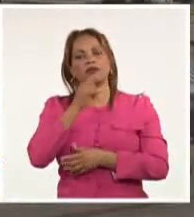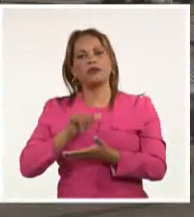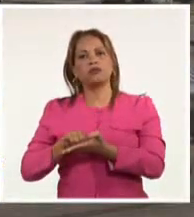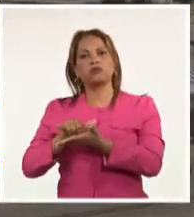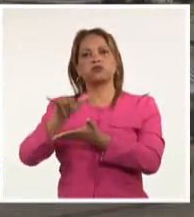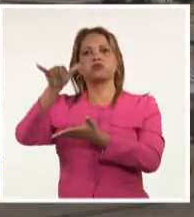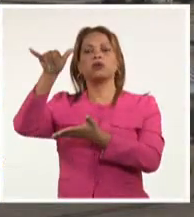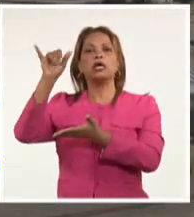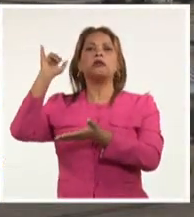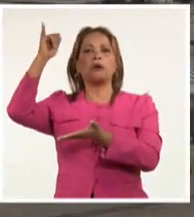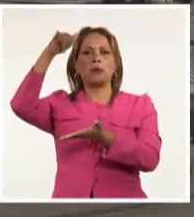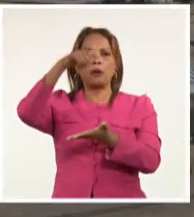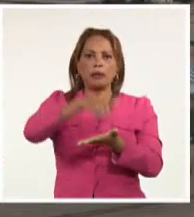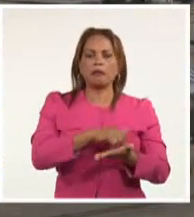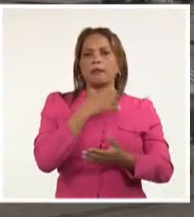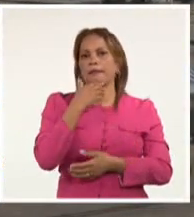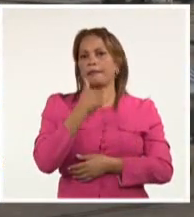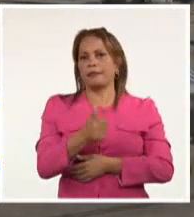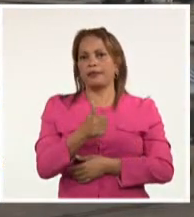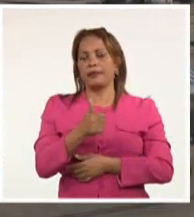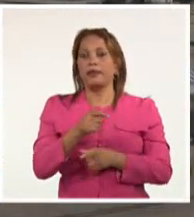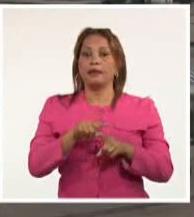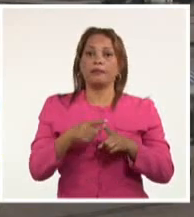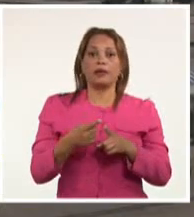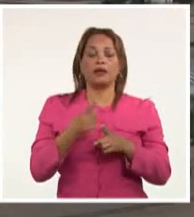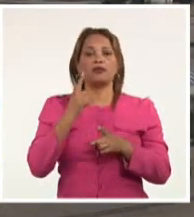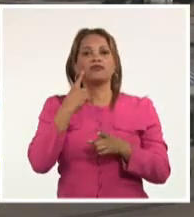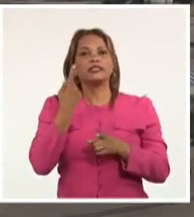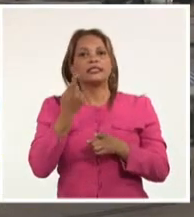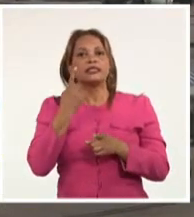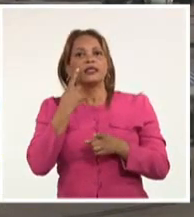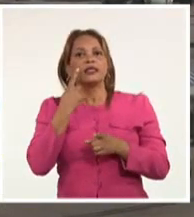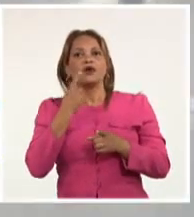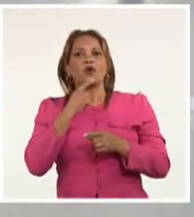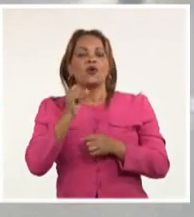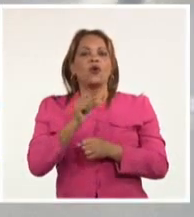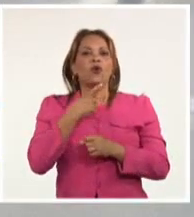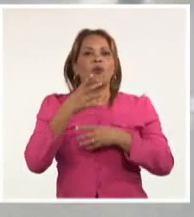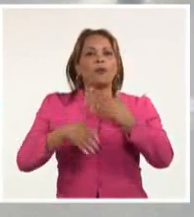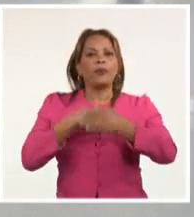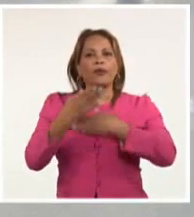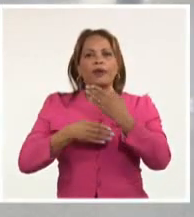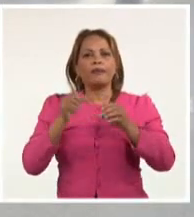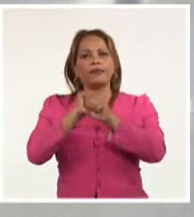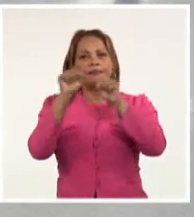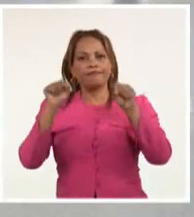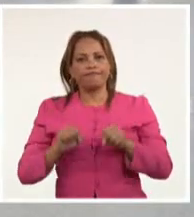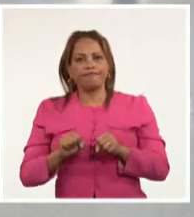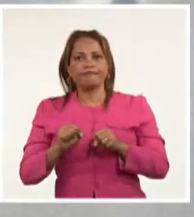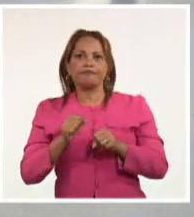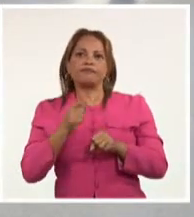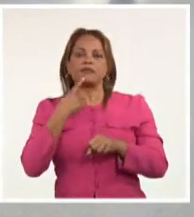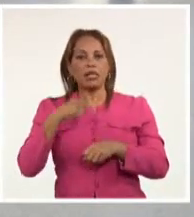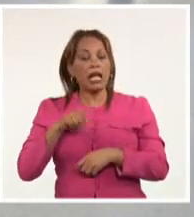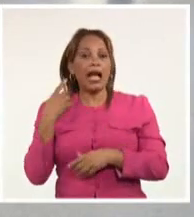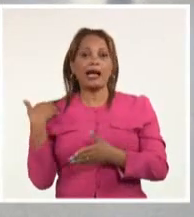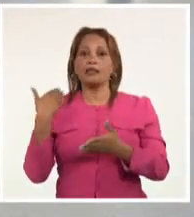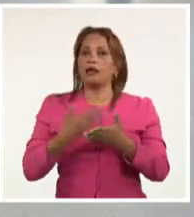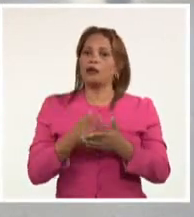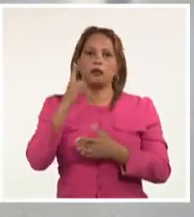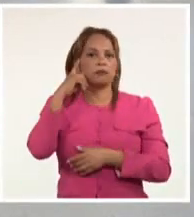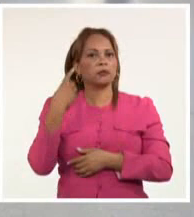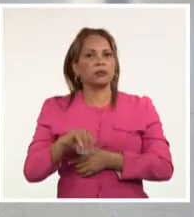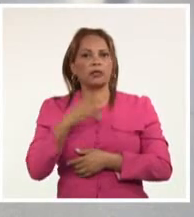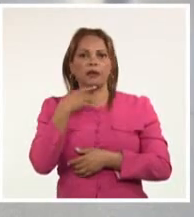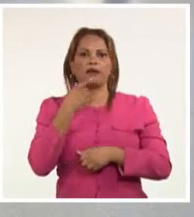aterrizajes se mantuvieron según lo previsto. Se descartó un ciberataque como causa de interrupción. Por ahora se desconocen las causas del